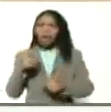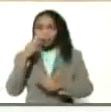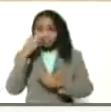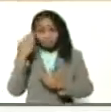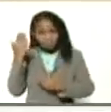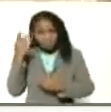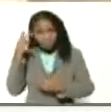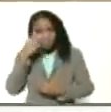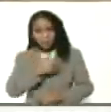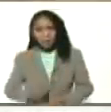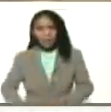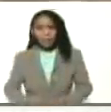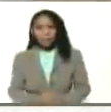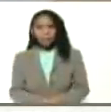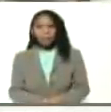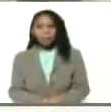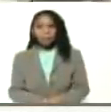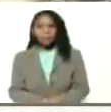presidente